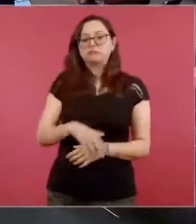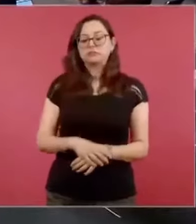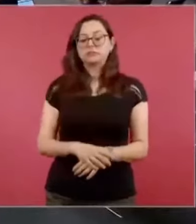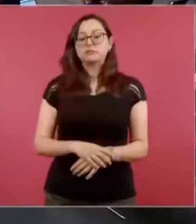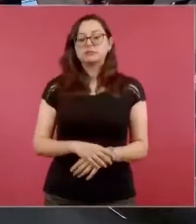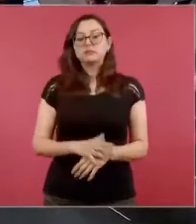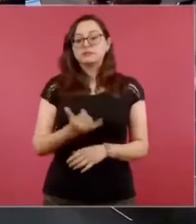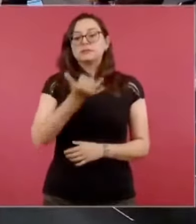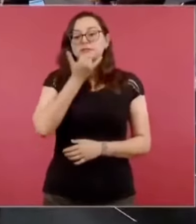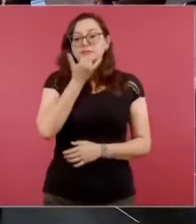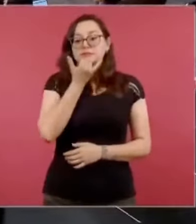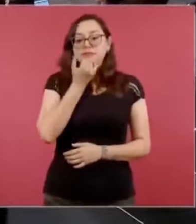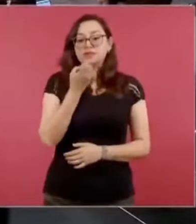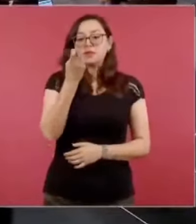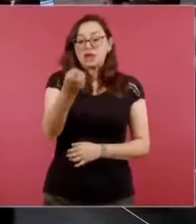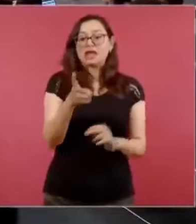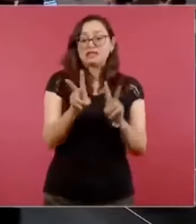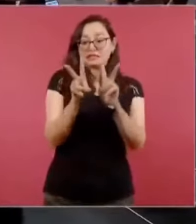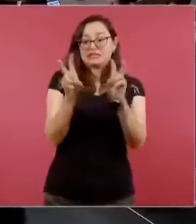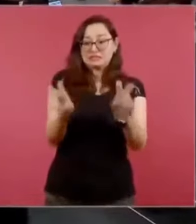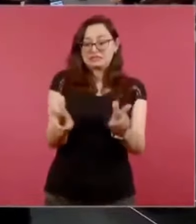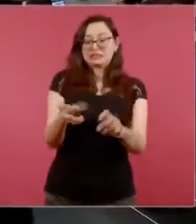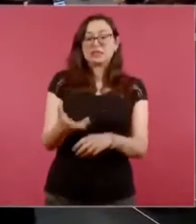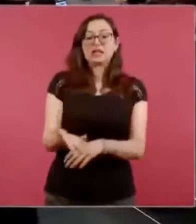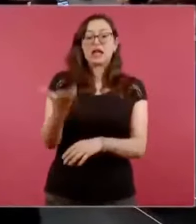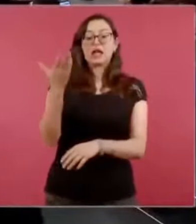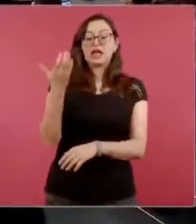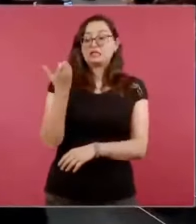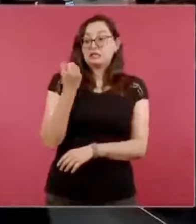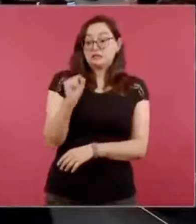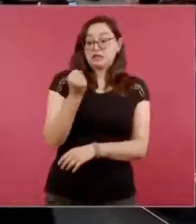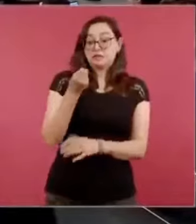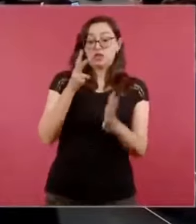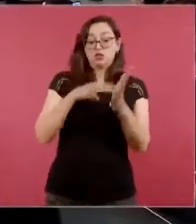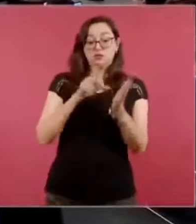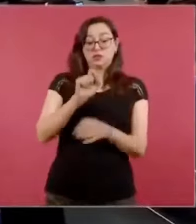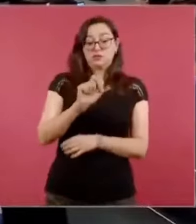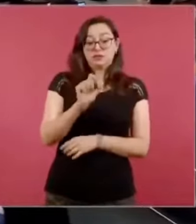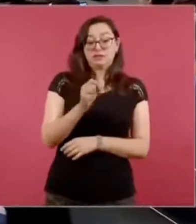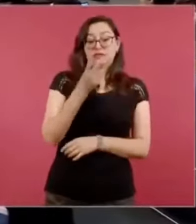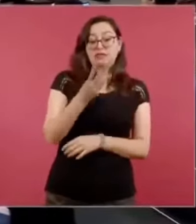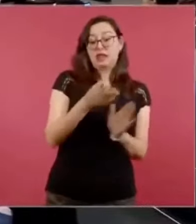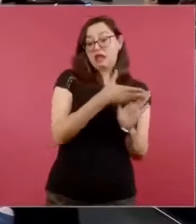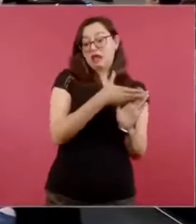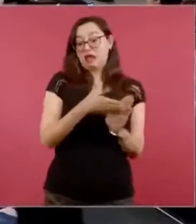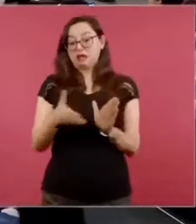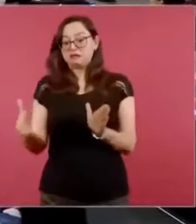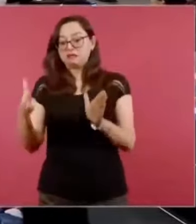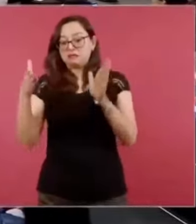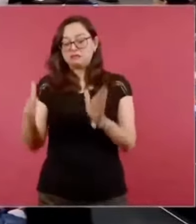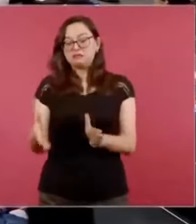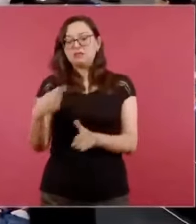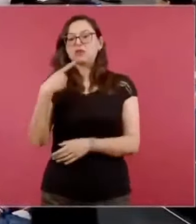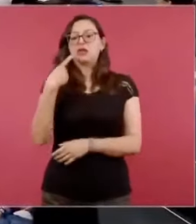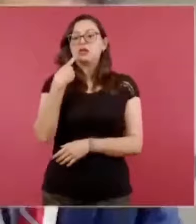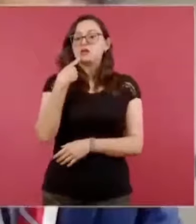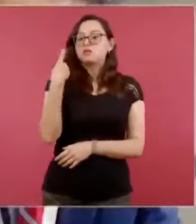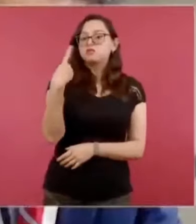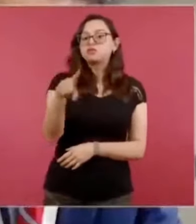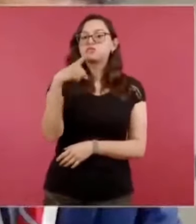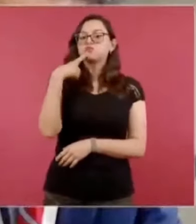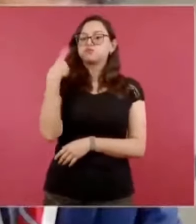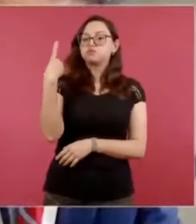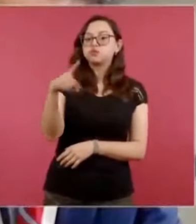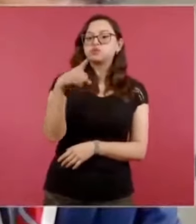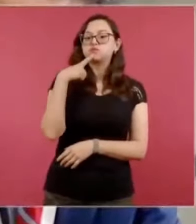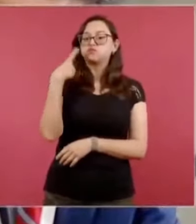hablando, lo iba a dejar al final, pero justo desde septiembre de 2023 a la fecha se han sumado más de 50 denuncias en su contra. No quiere